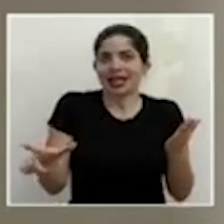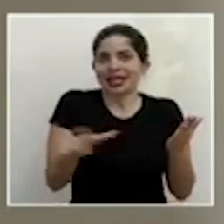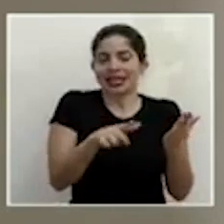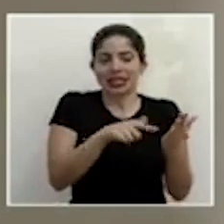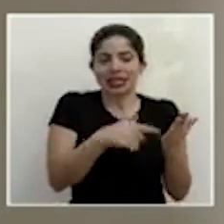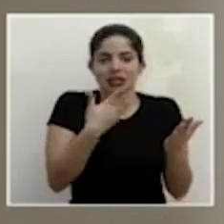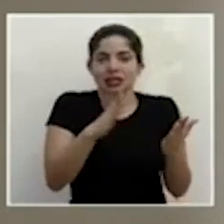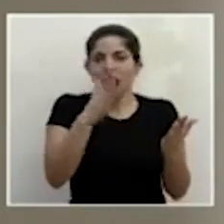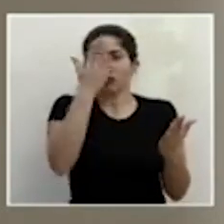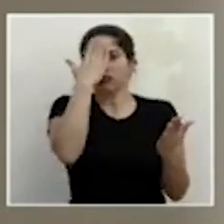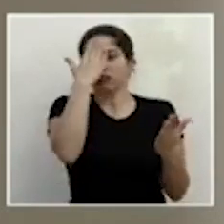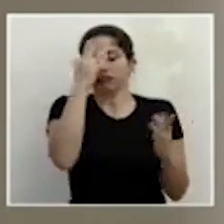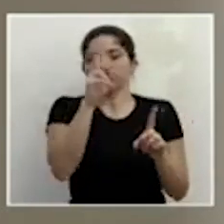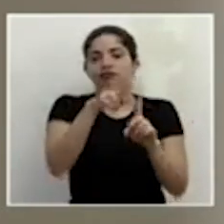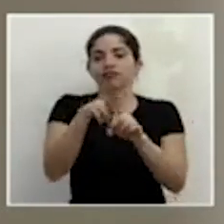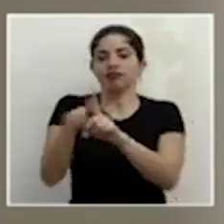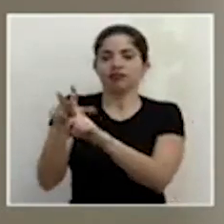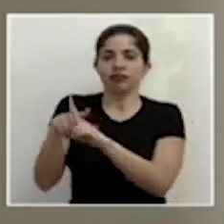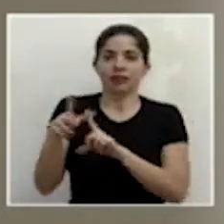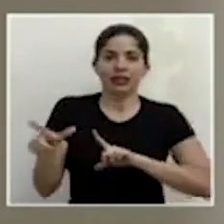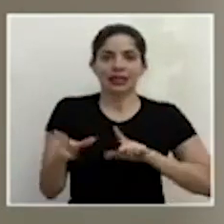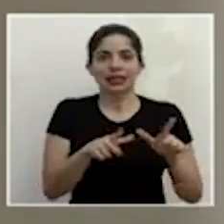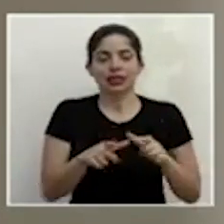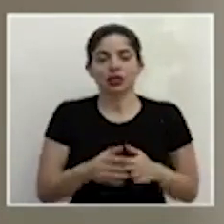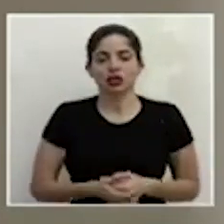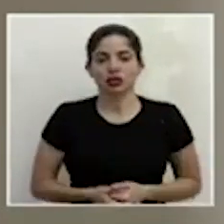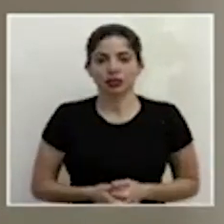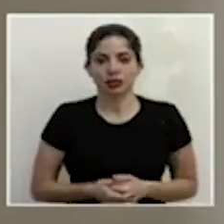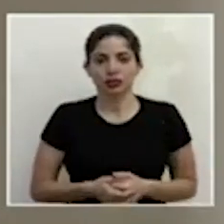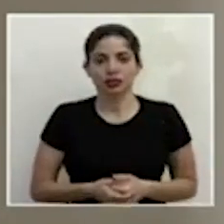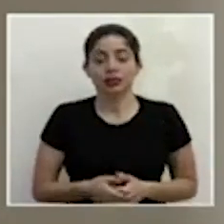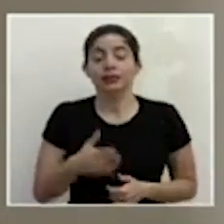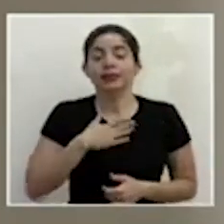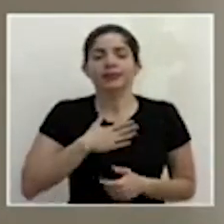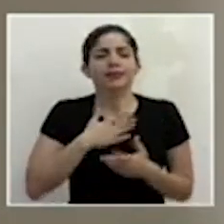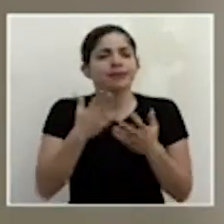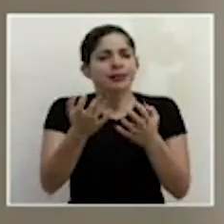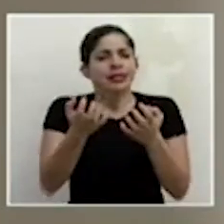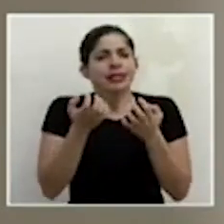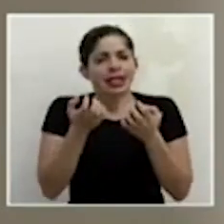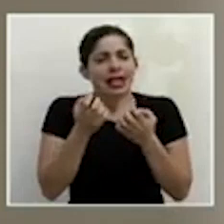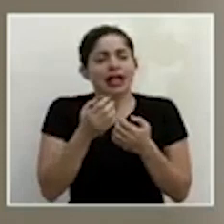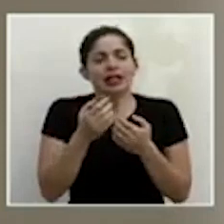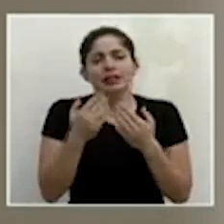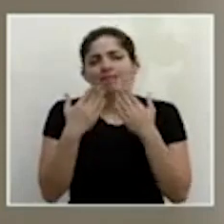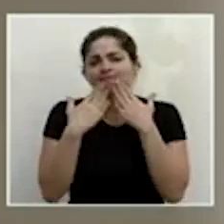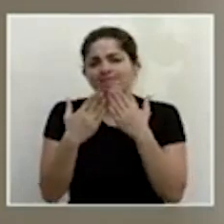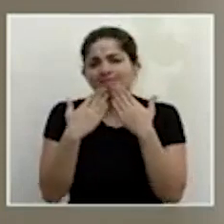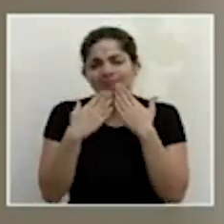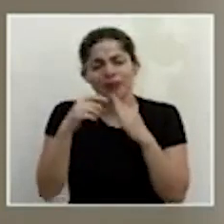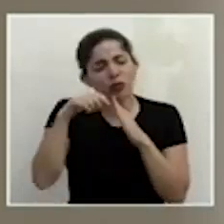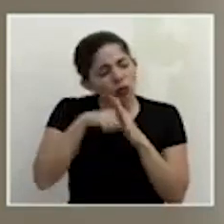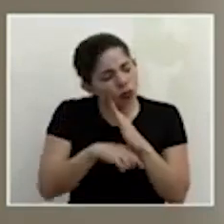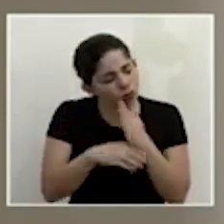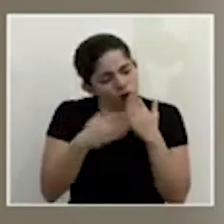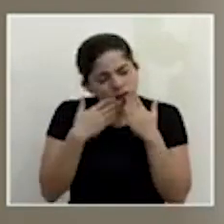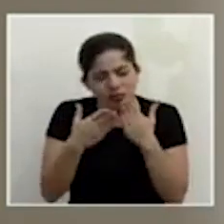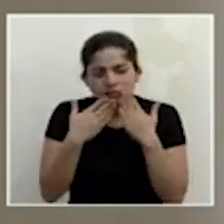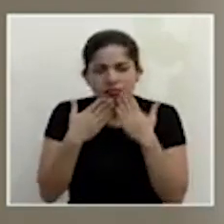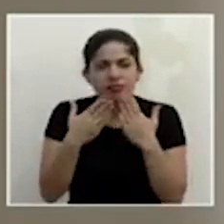tengamos ya adoptadas esas medidas yo quisiera de veras agradecer profundamente